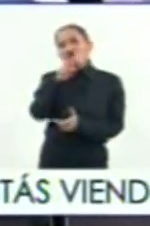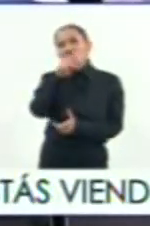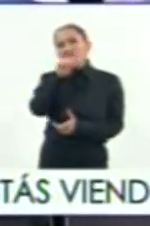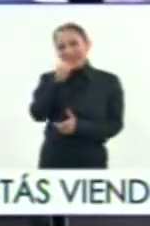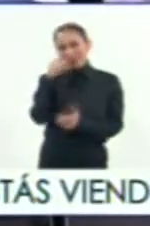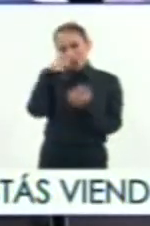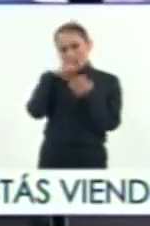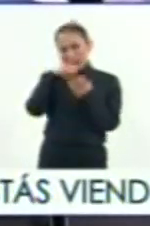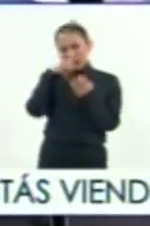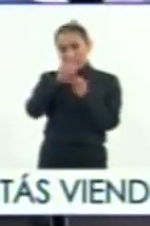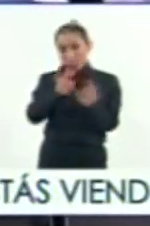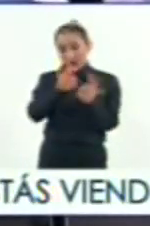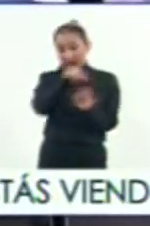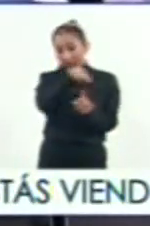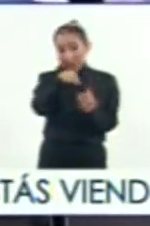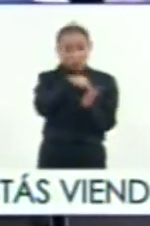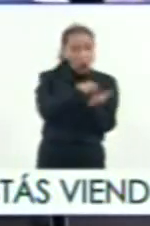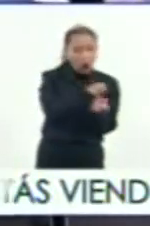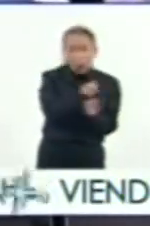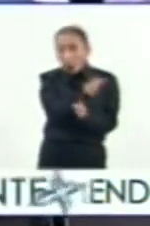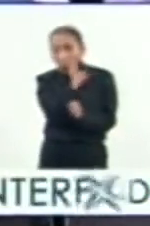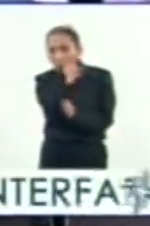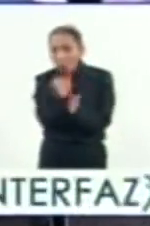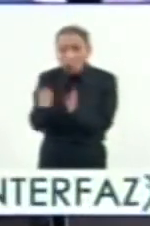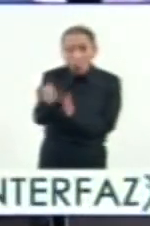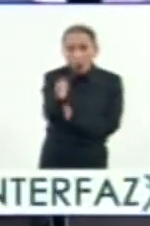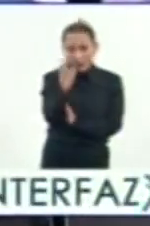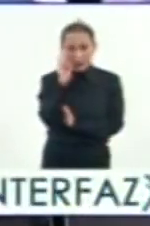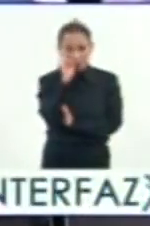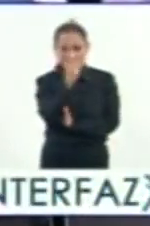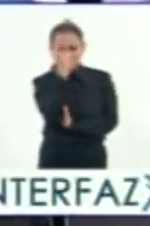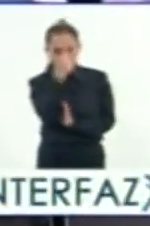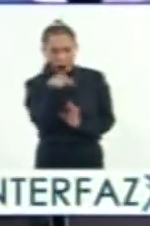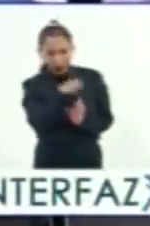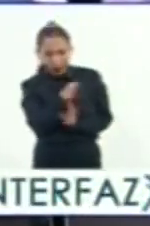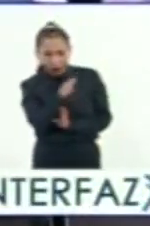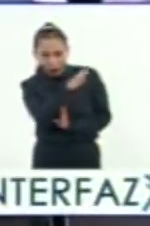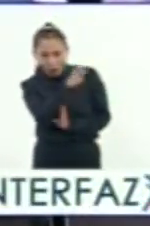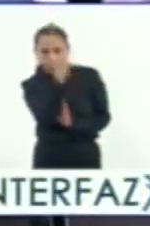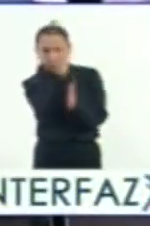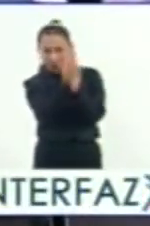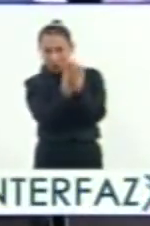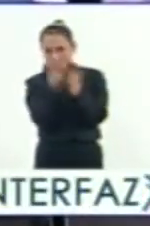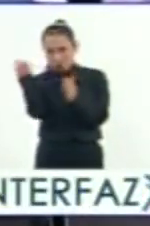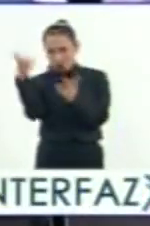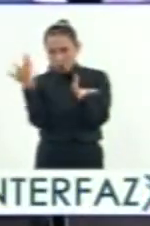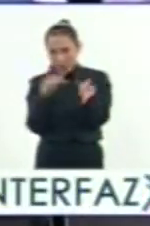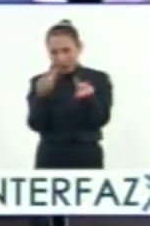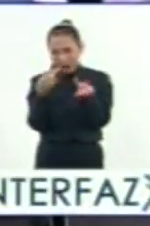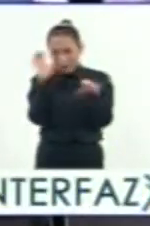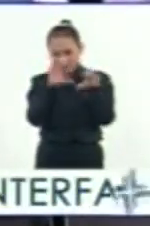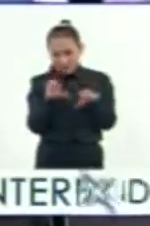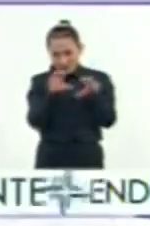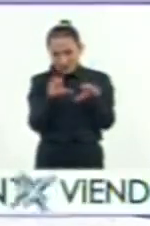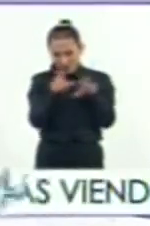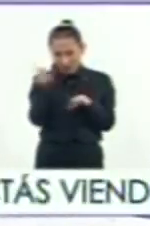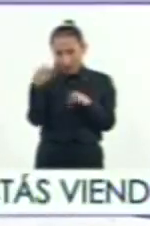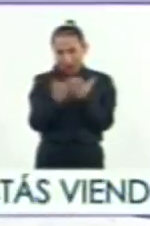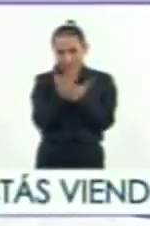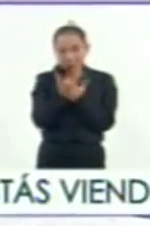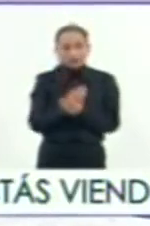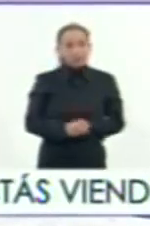fueron claves. Es muy importante entender esta ruta. Estábamos viendo precisamente una animación que nos preparaste especialmente para esta mañana.